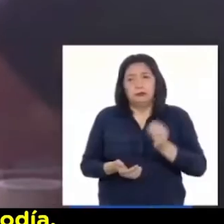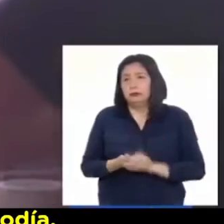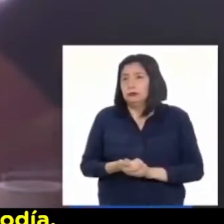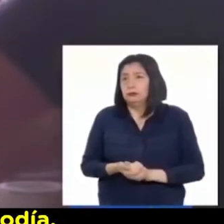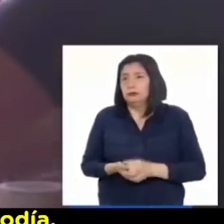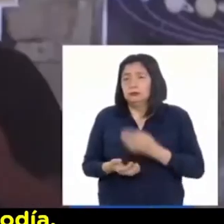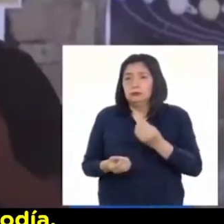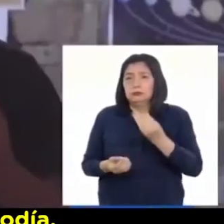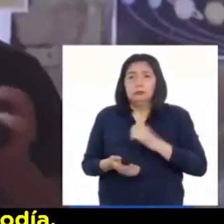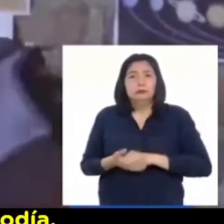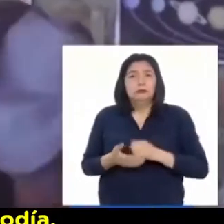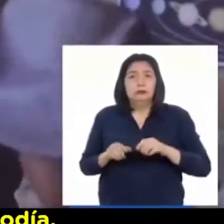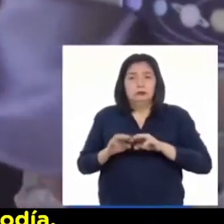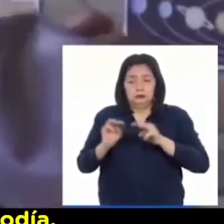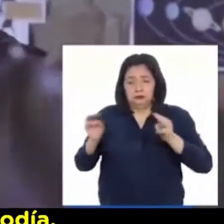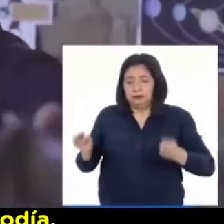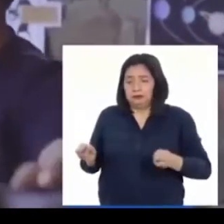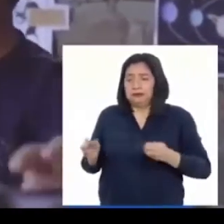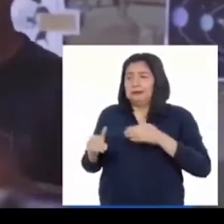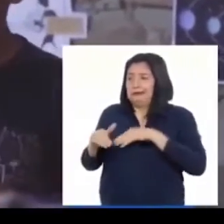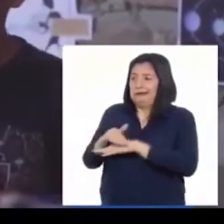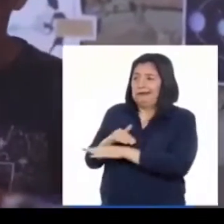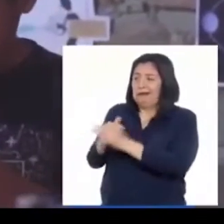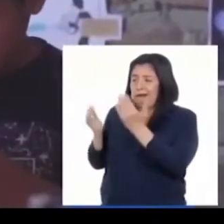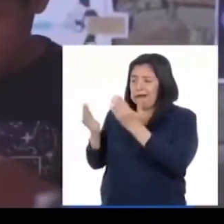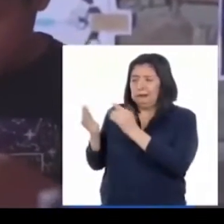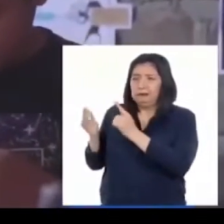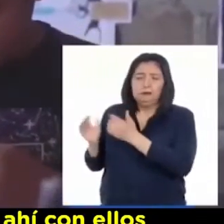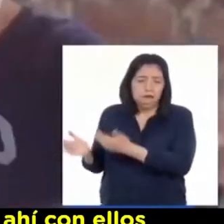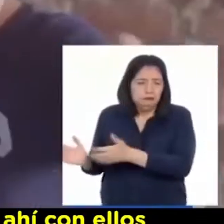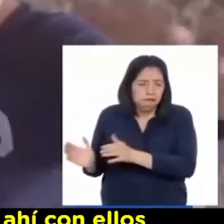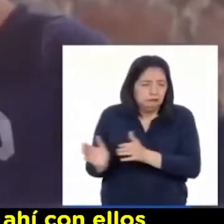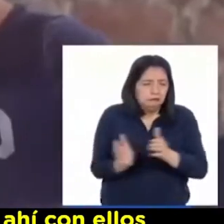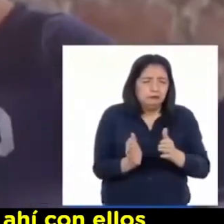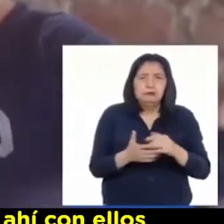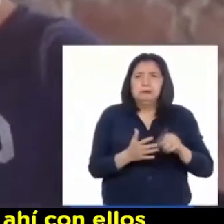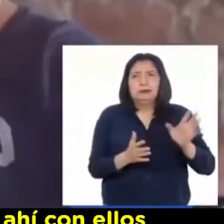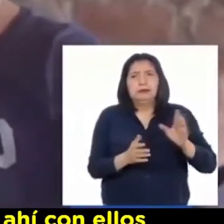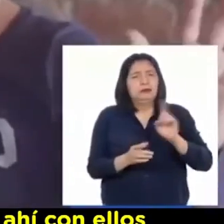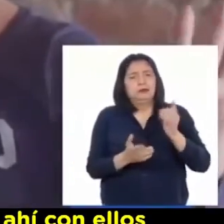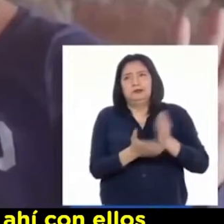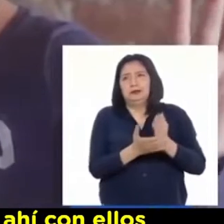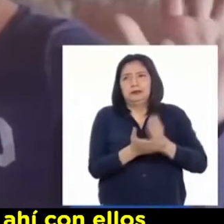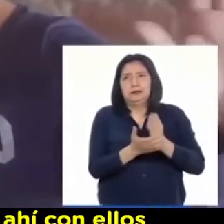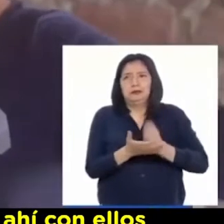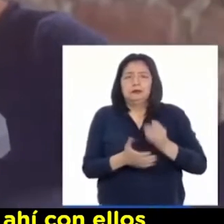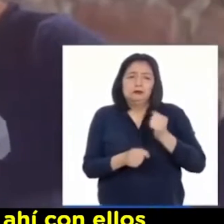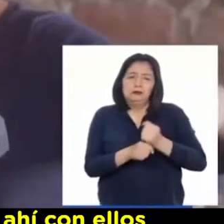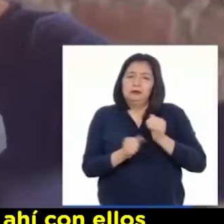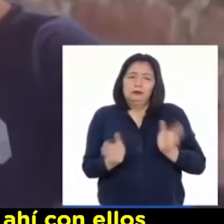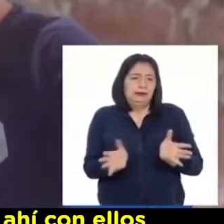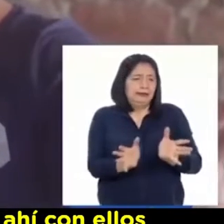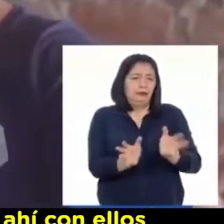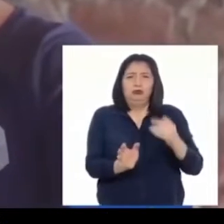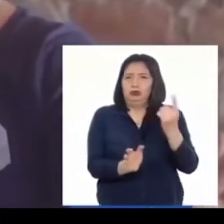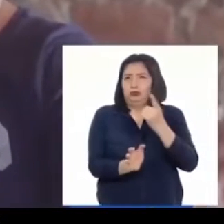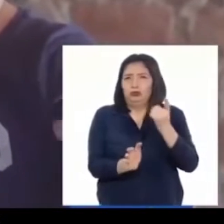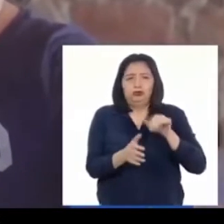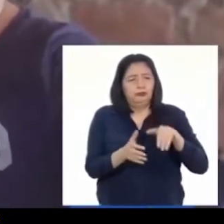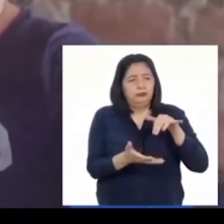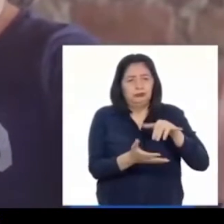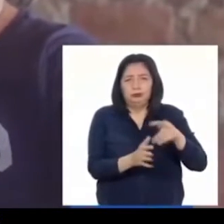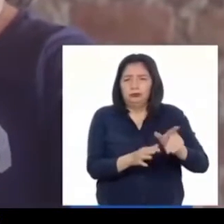Porque estando en una mesa acá no se podía, tenemos que haberse parado, ¿no? Porque a nadie le moleste, bueno, sus trabajos de ellos para ir con ellos